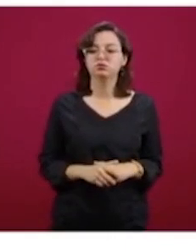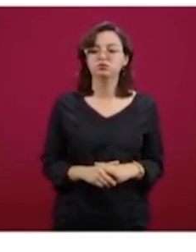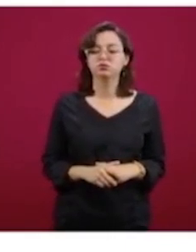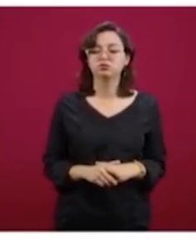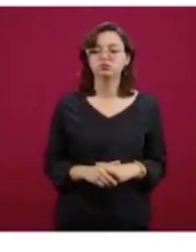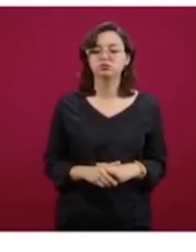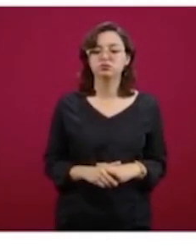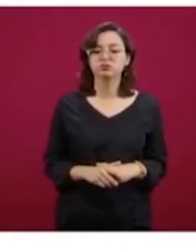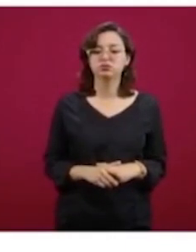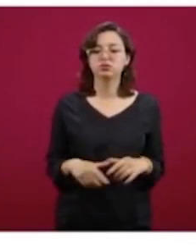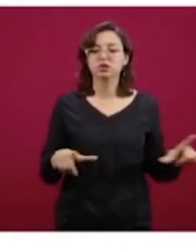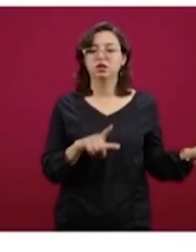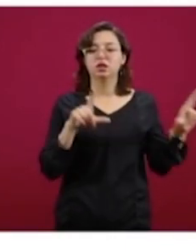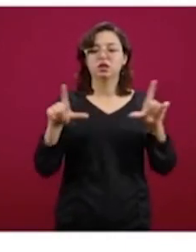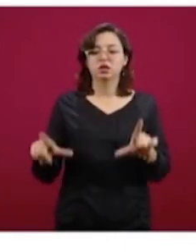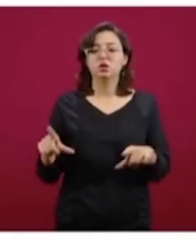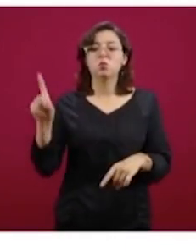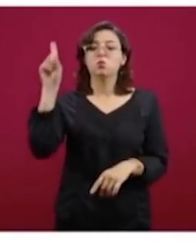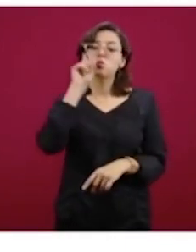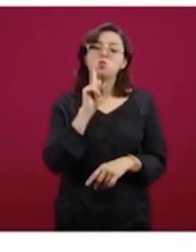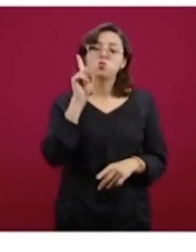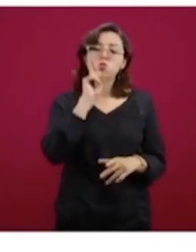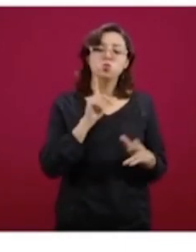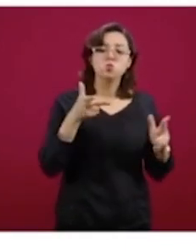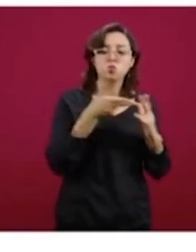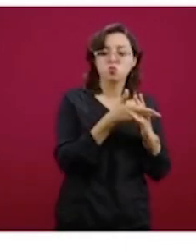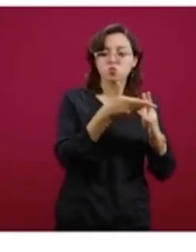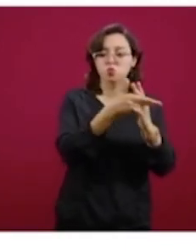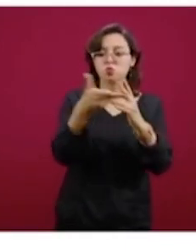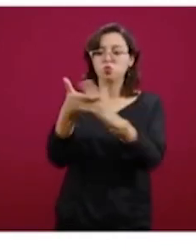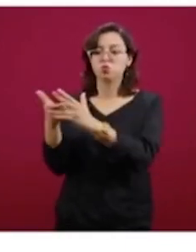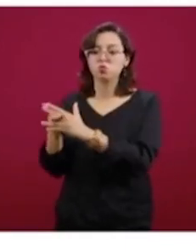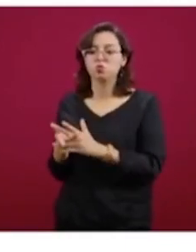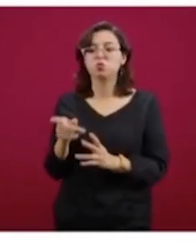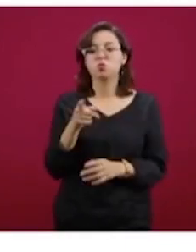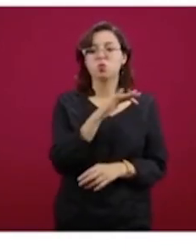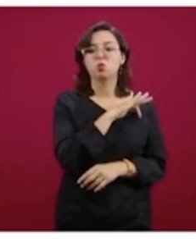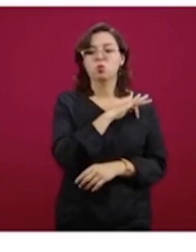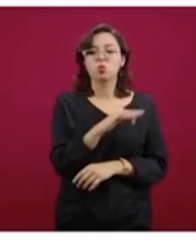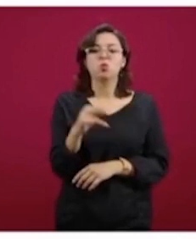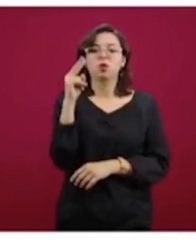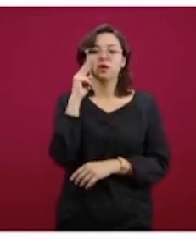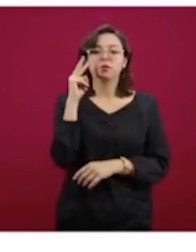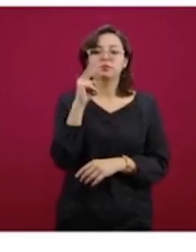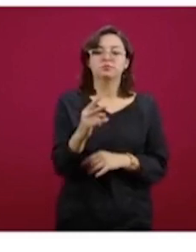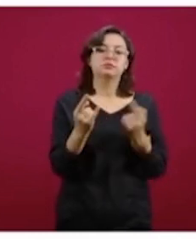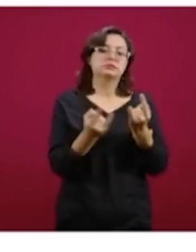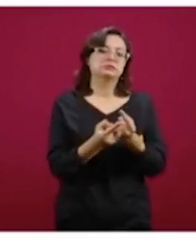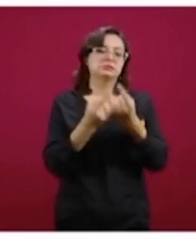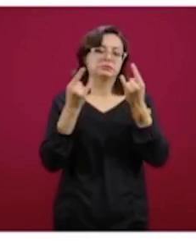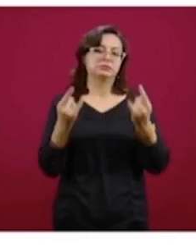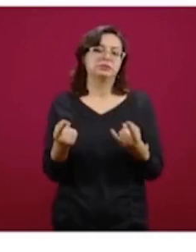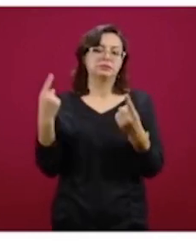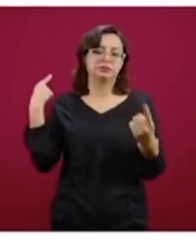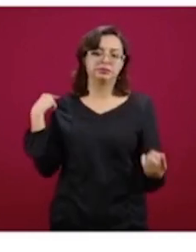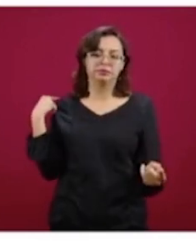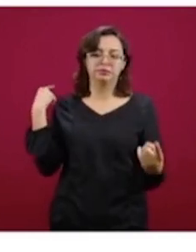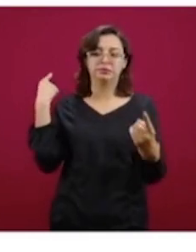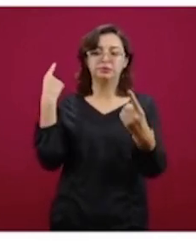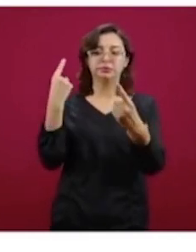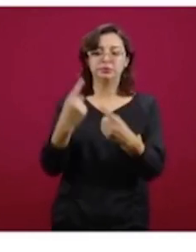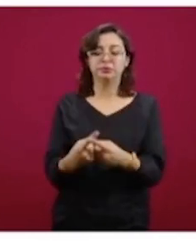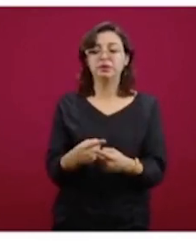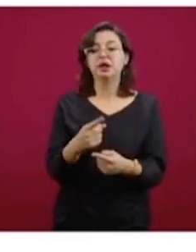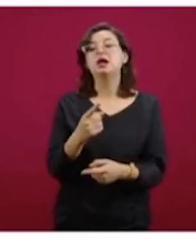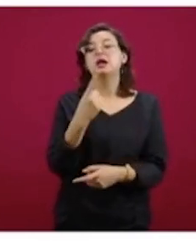El tema del feminicidio, esta es la tendencia histórica, vean ustedes dónde